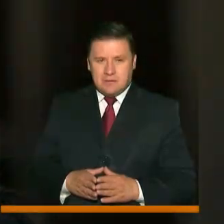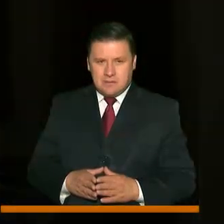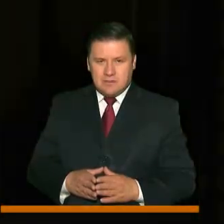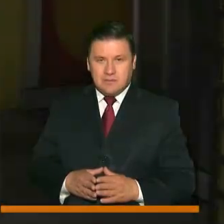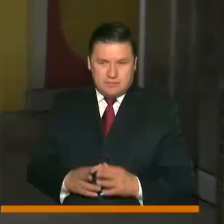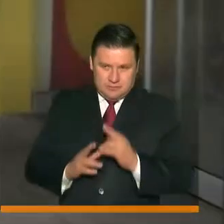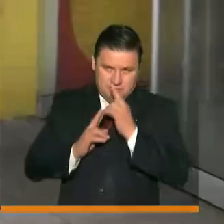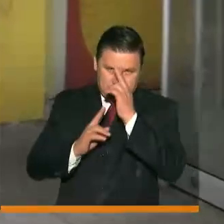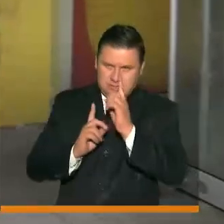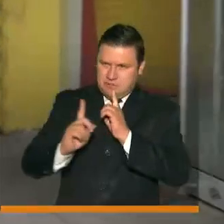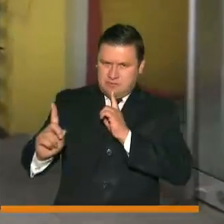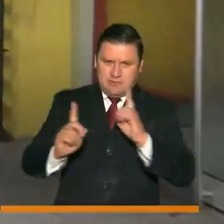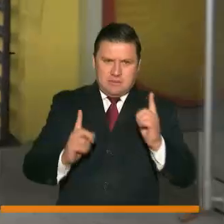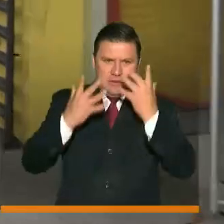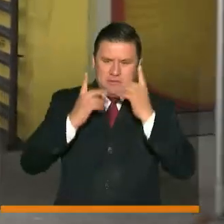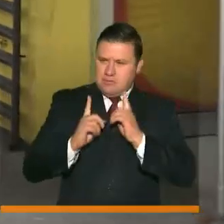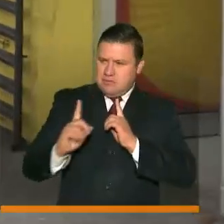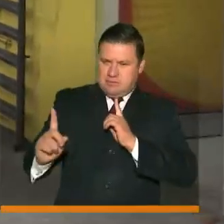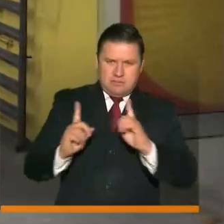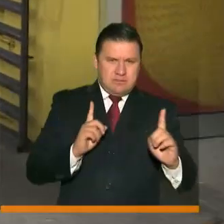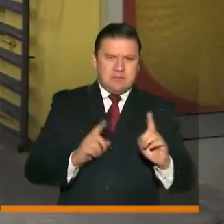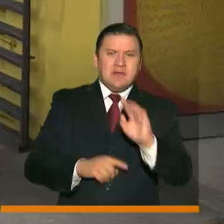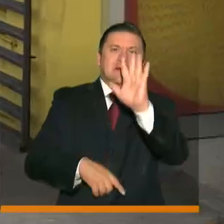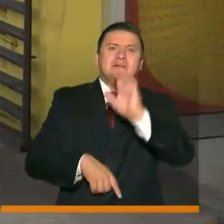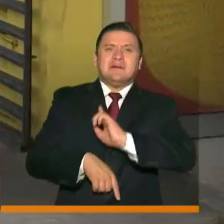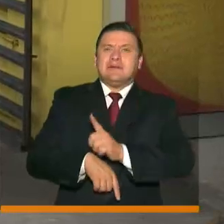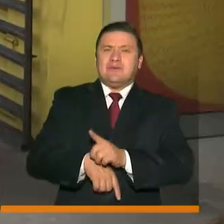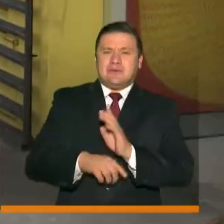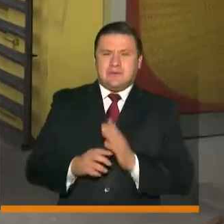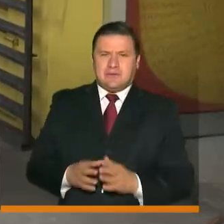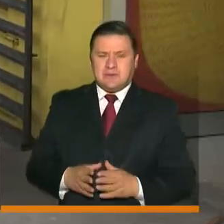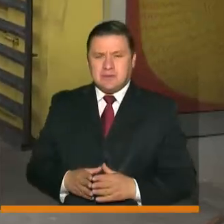Conservar la distancia física, 5 segundos.